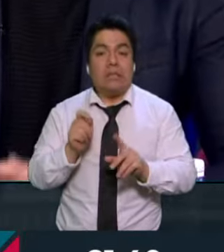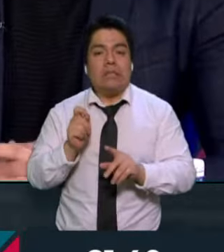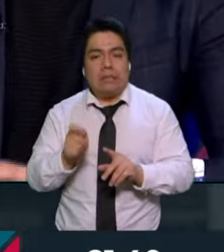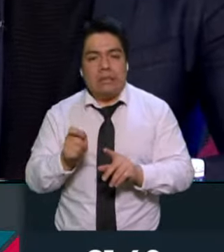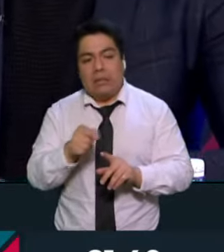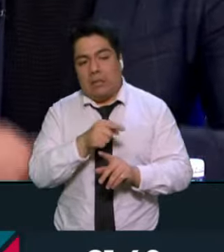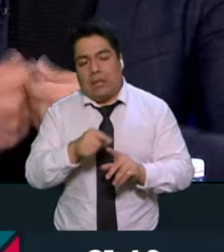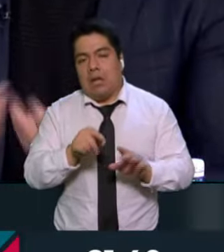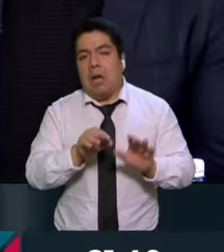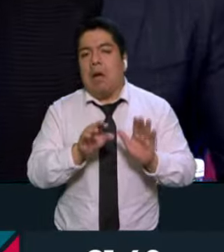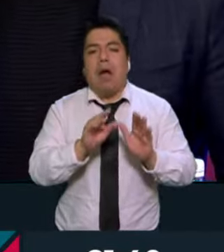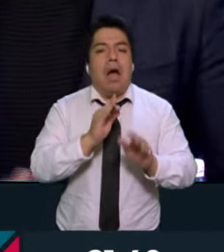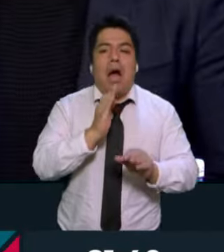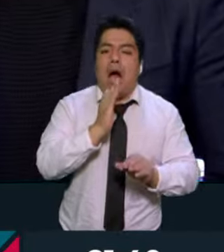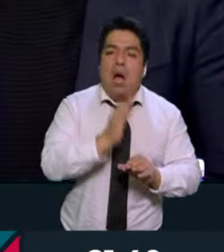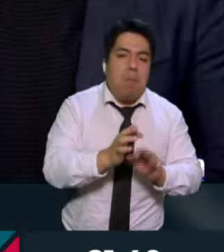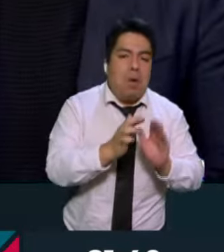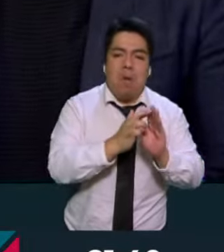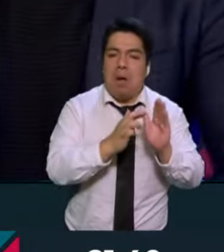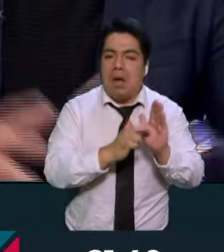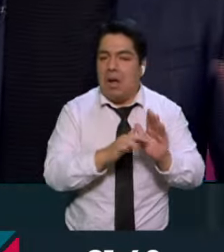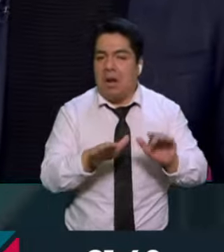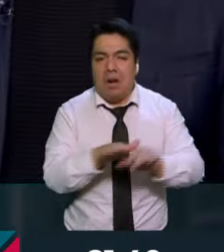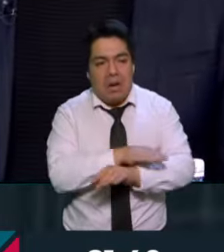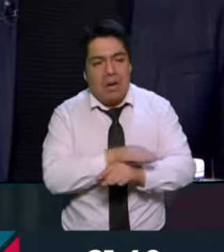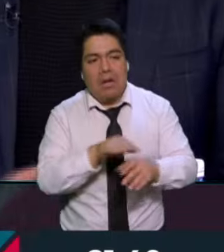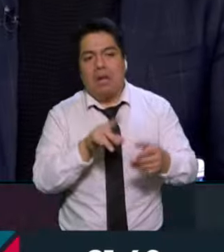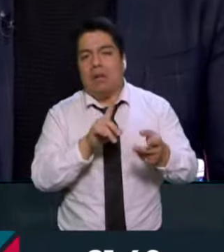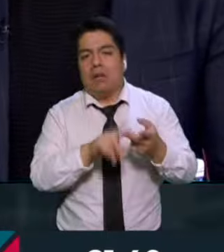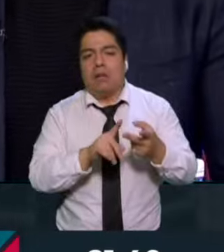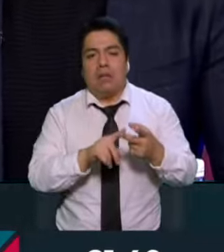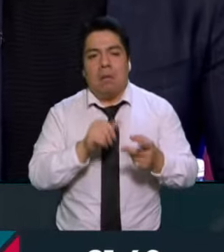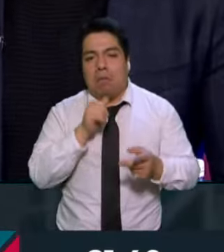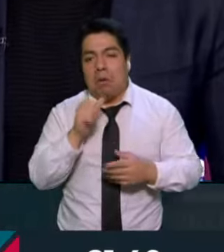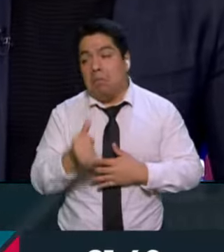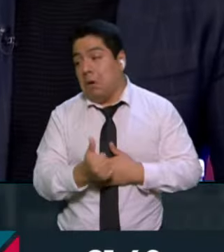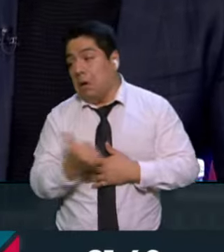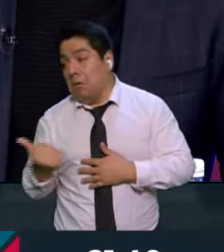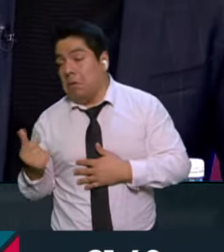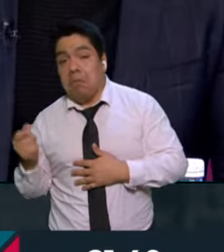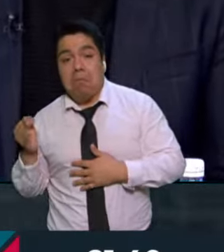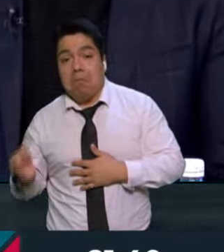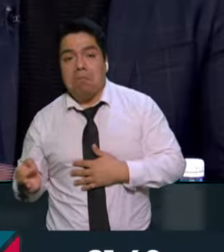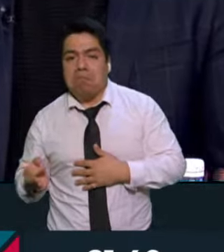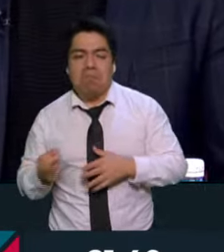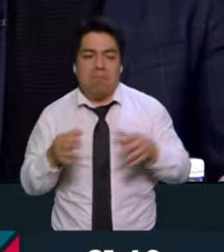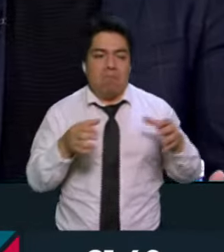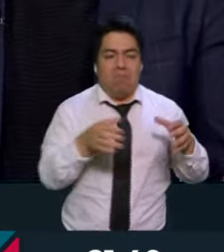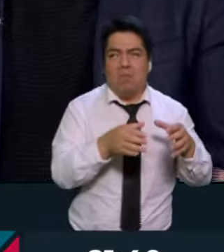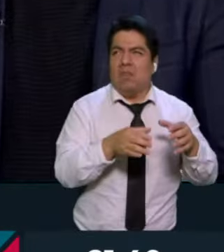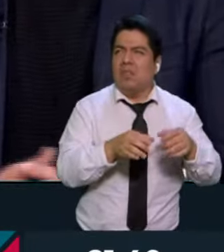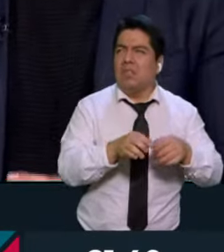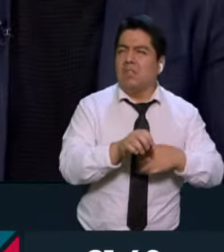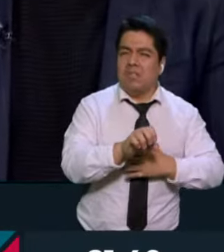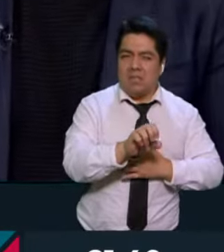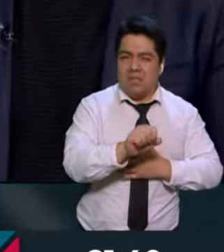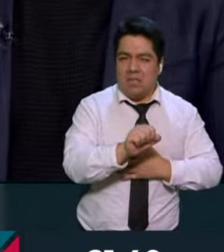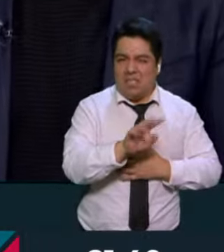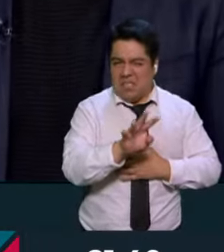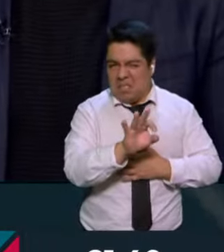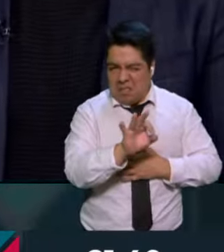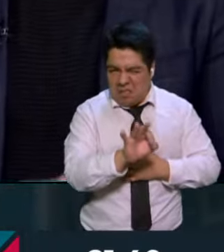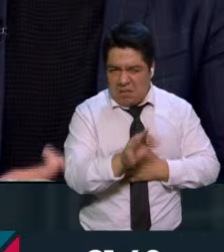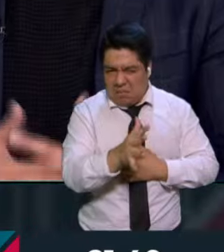que pueden ellos aprobar cualquier reforma sin necesidad de la oposición porque ellos van a tener un 64% alrededor,